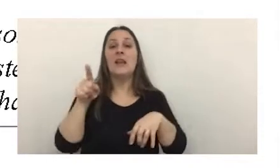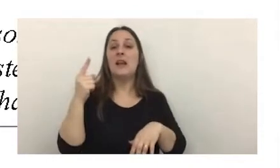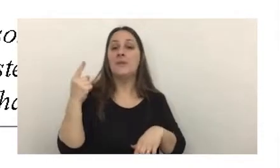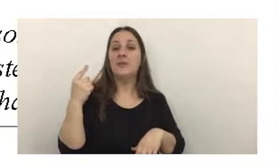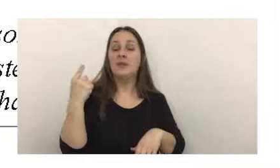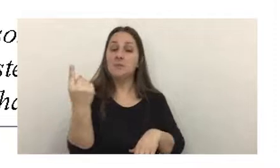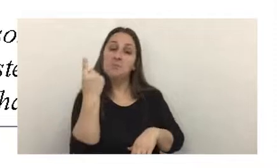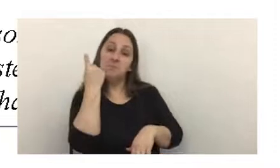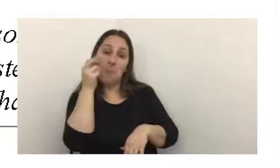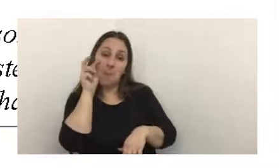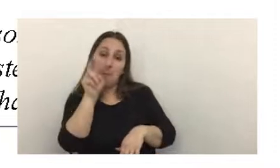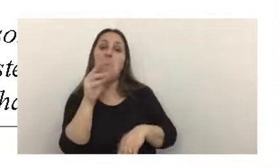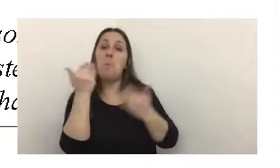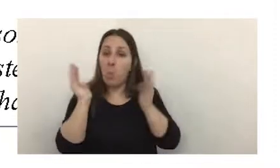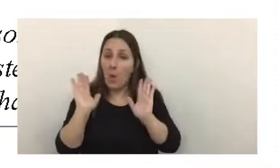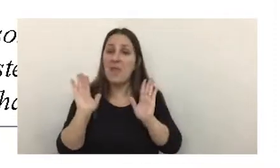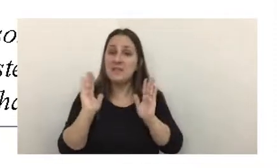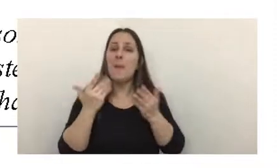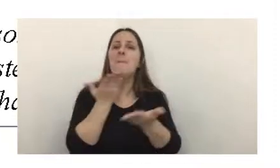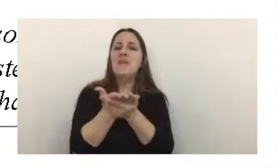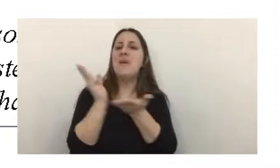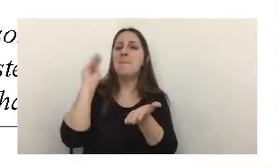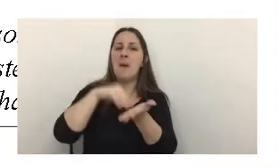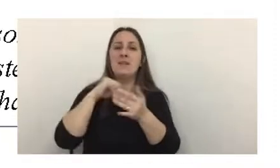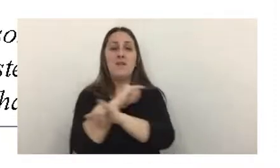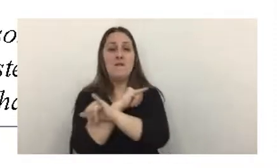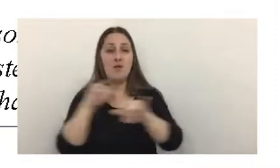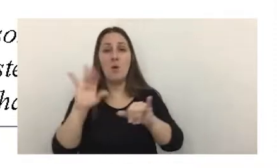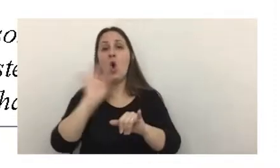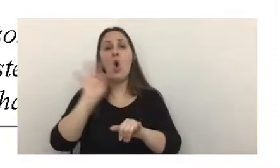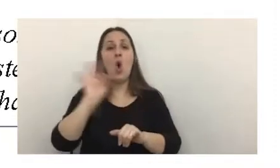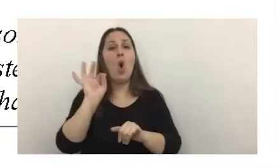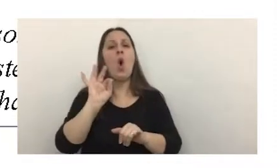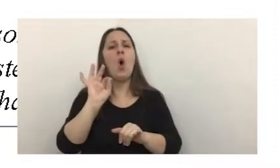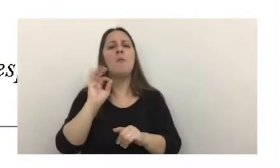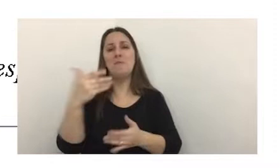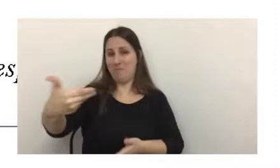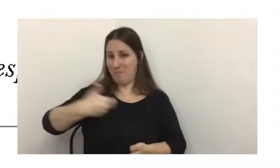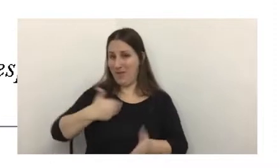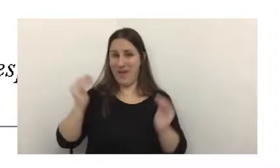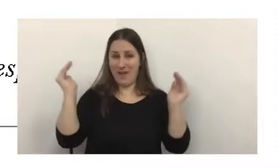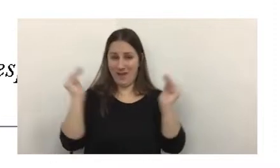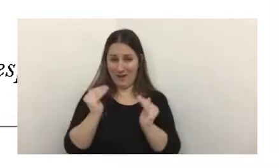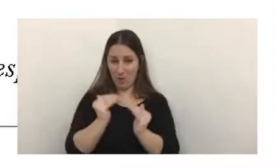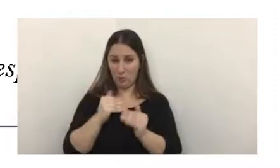considerarlo, puede pedir más información o rechazar el pedido de reducción.